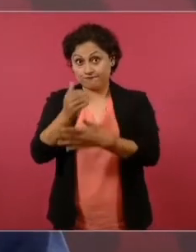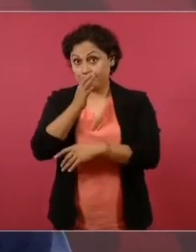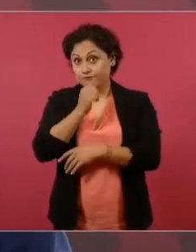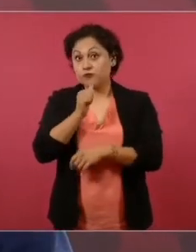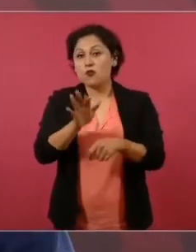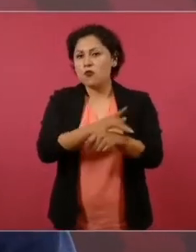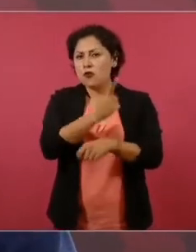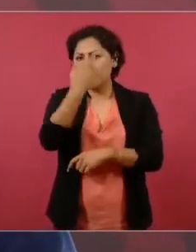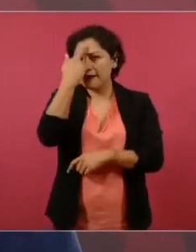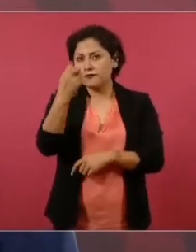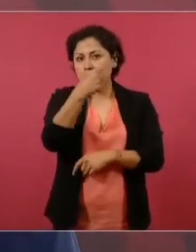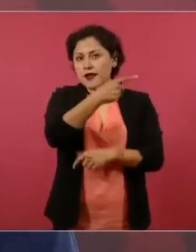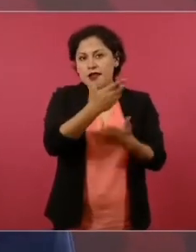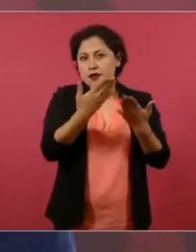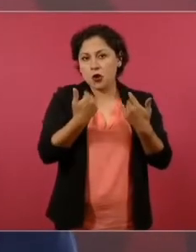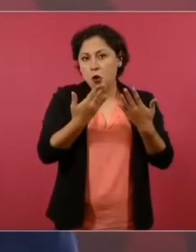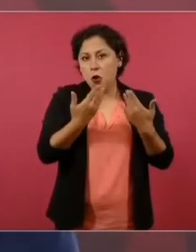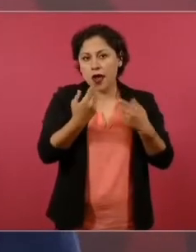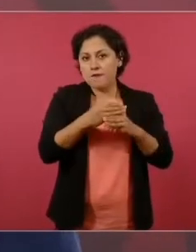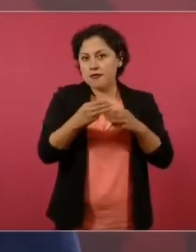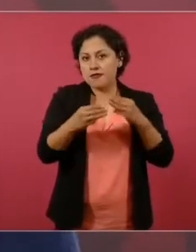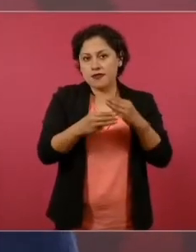material o equipo para eso,